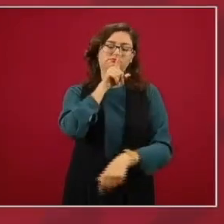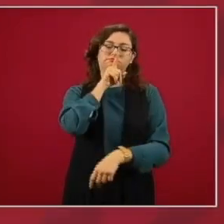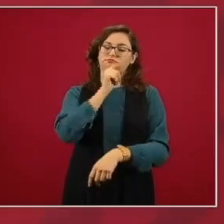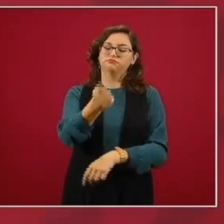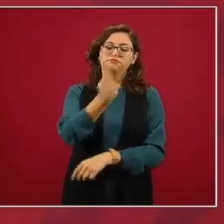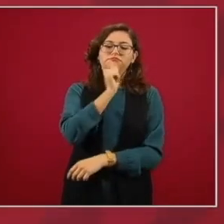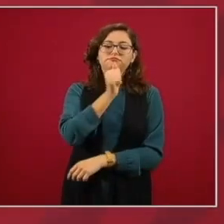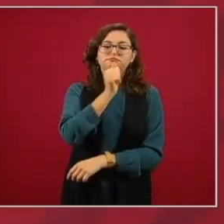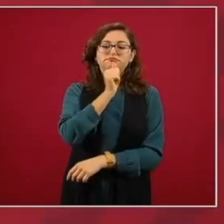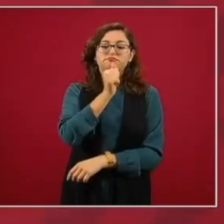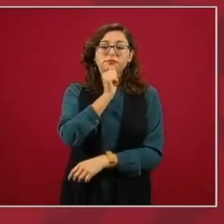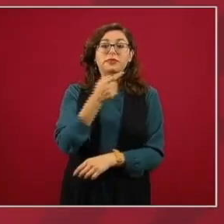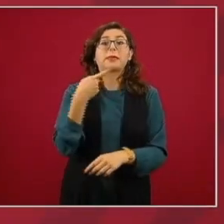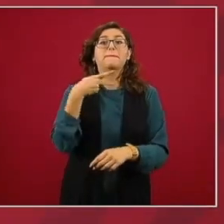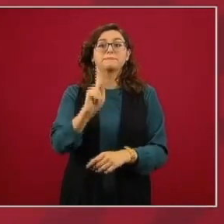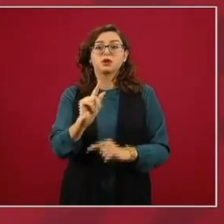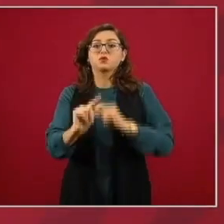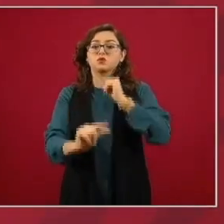pero que